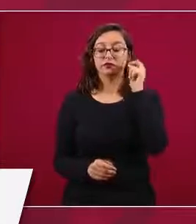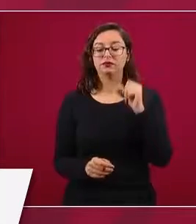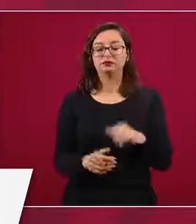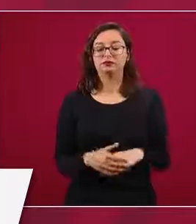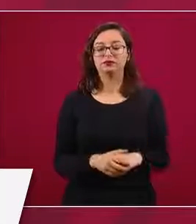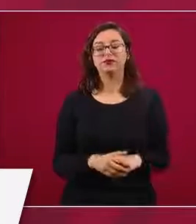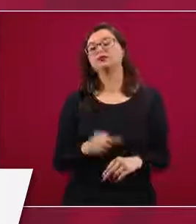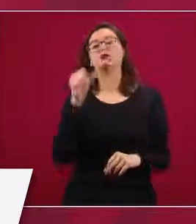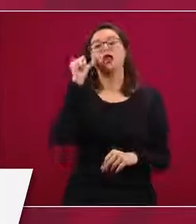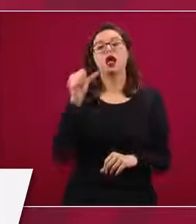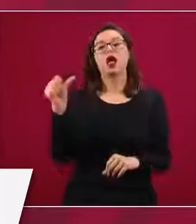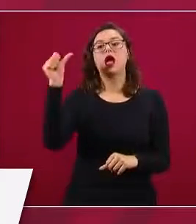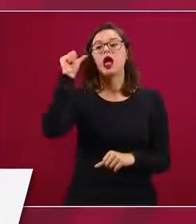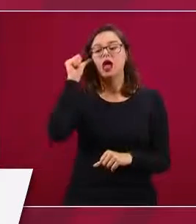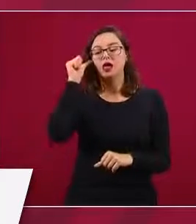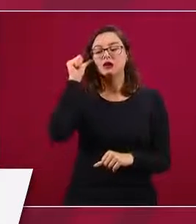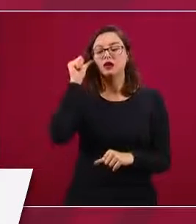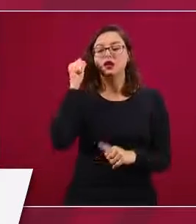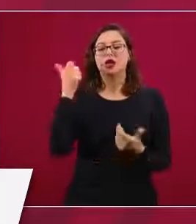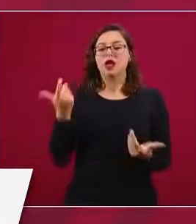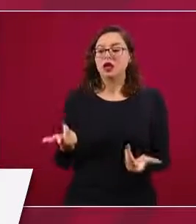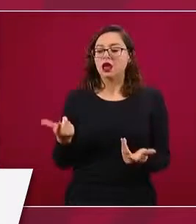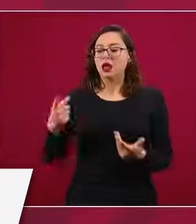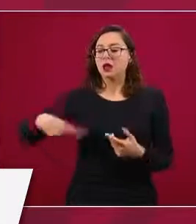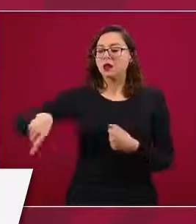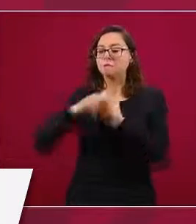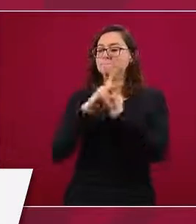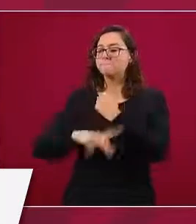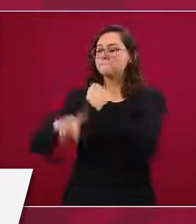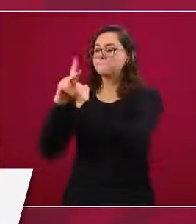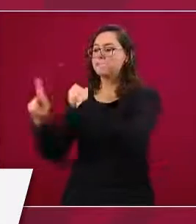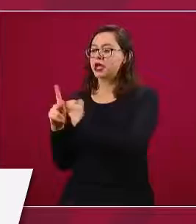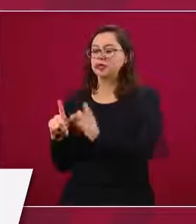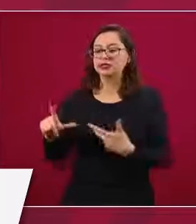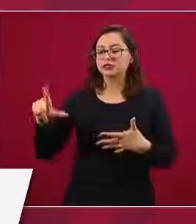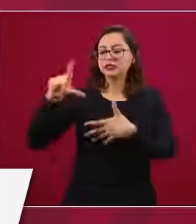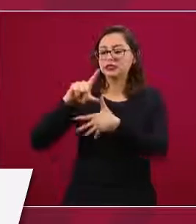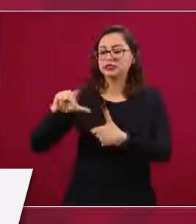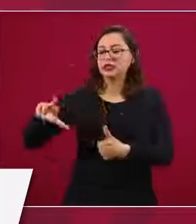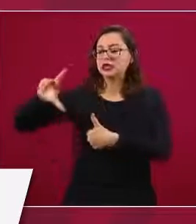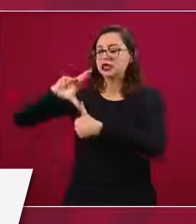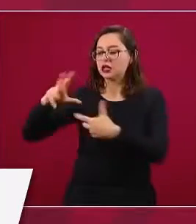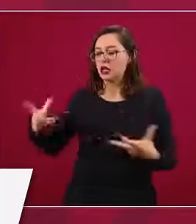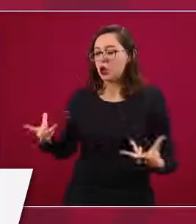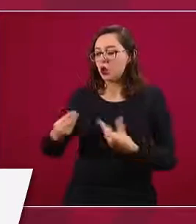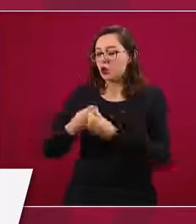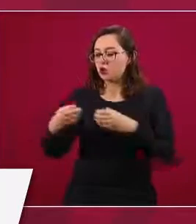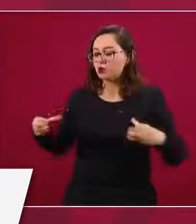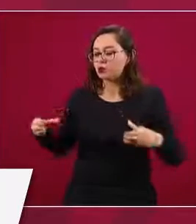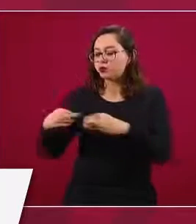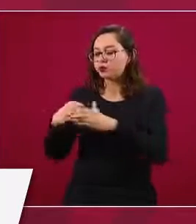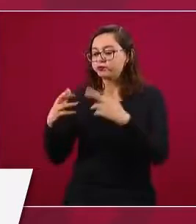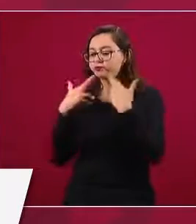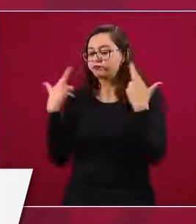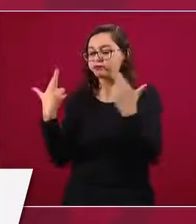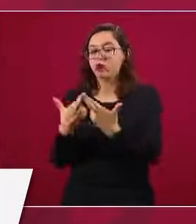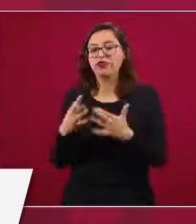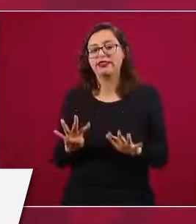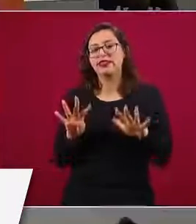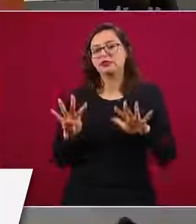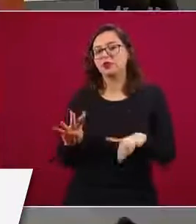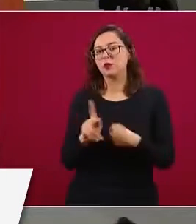latinoamericanos y caribeños, participan en un total de 19 países. ¿A qué se llegó